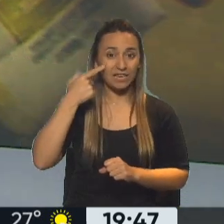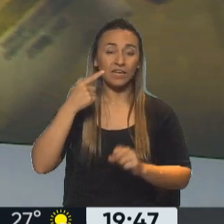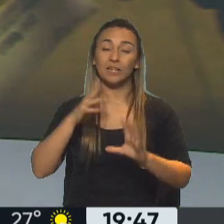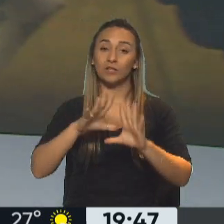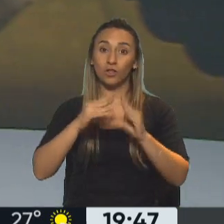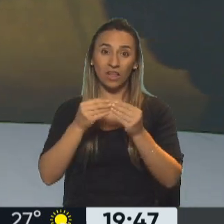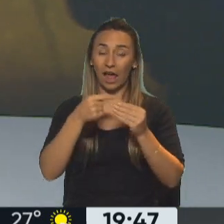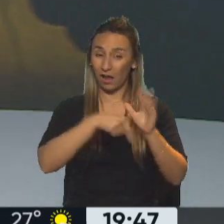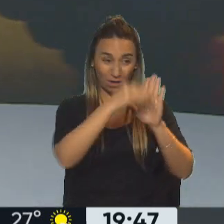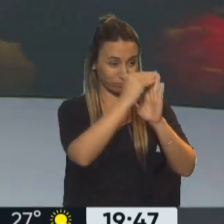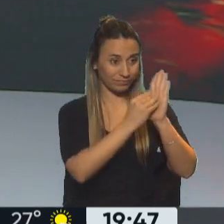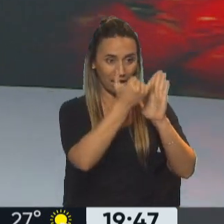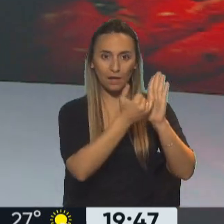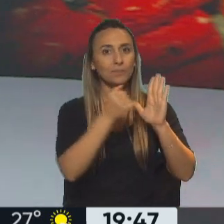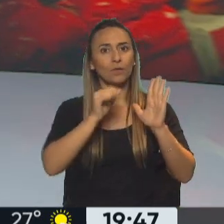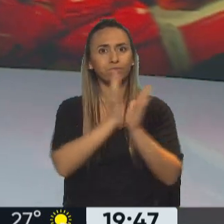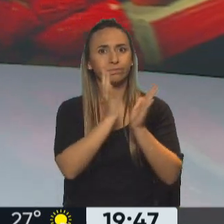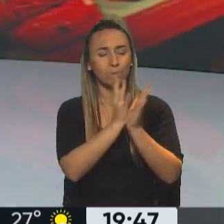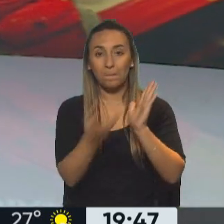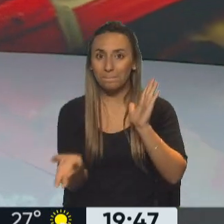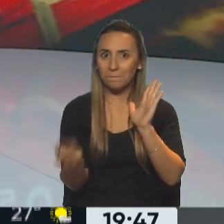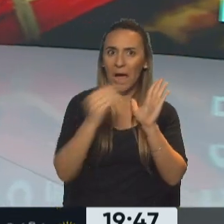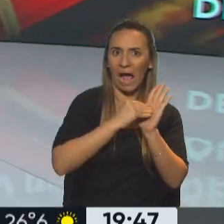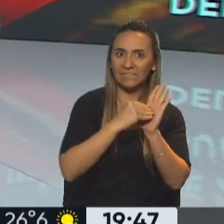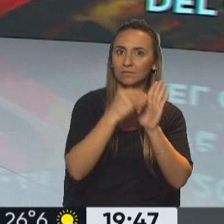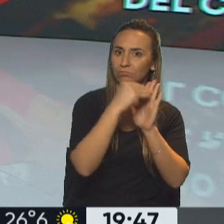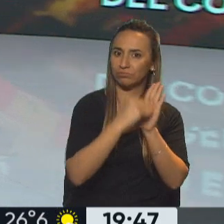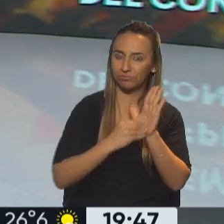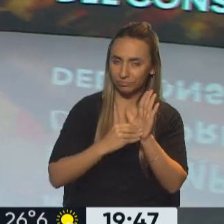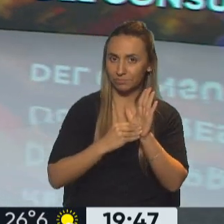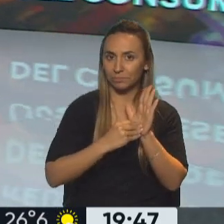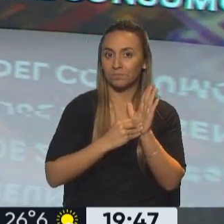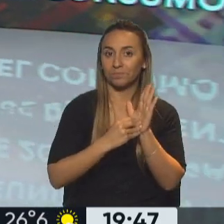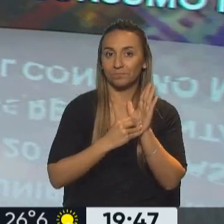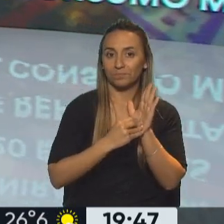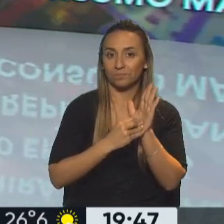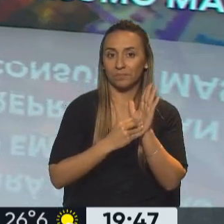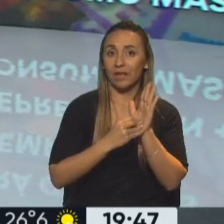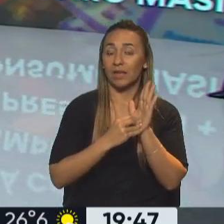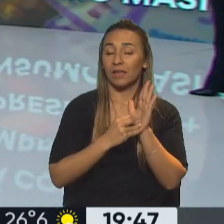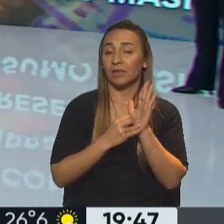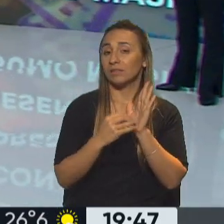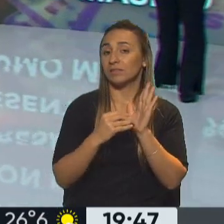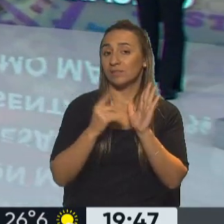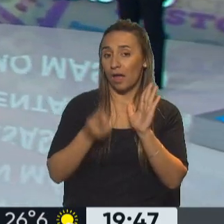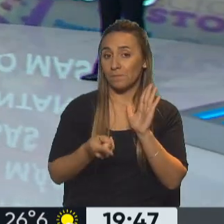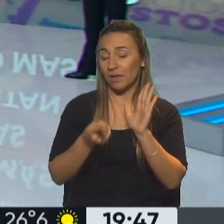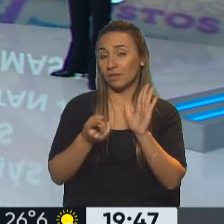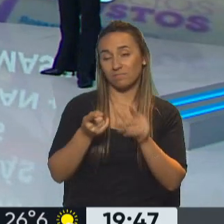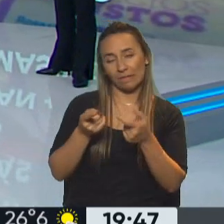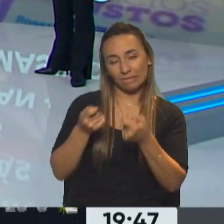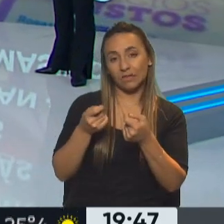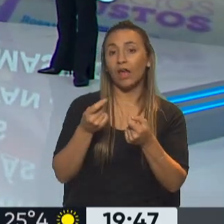que hoy están dentro del programa precios cuidados. La idea además es que se ponga el precio en el